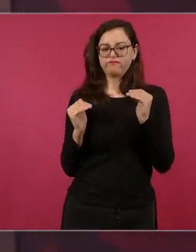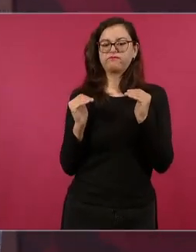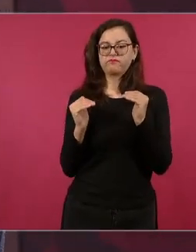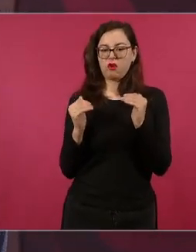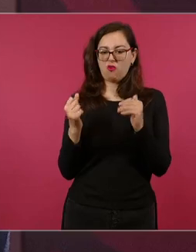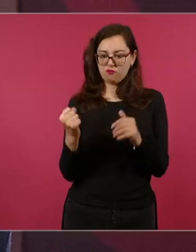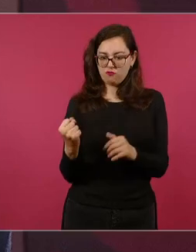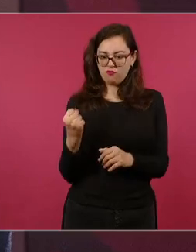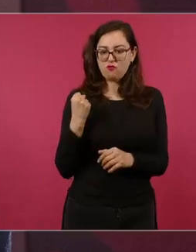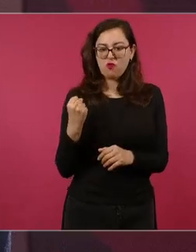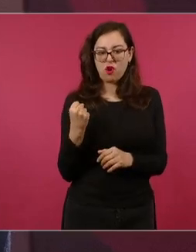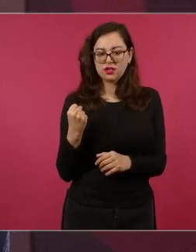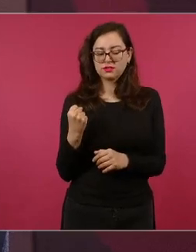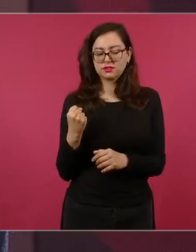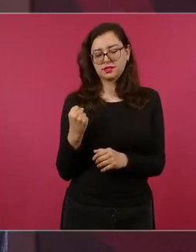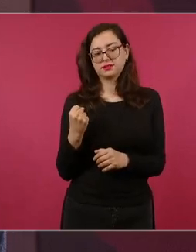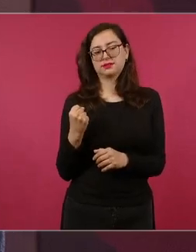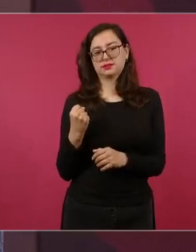más fuerte